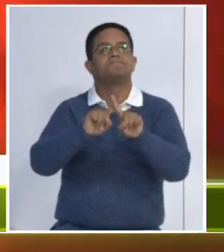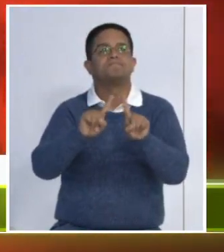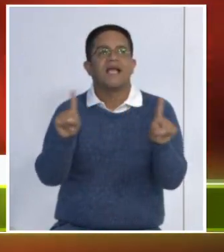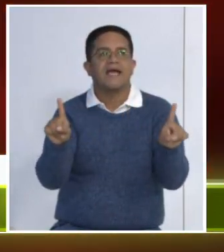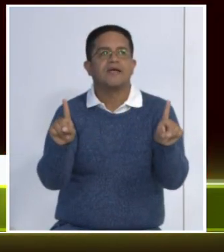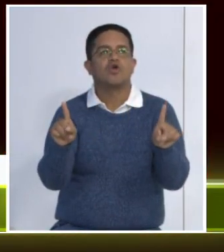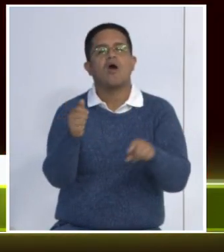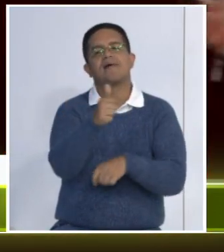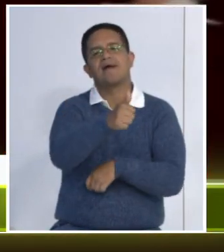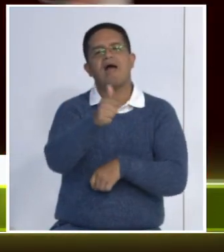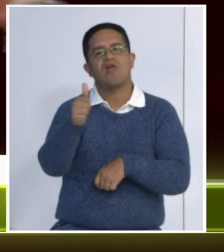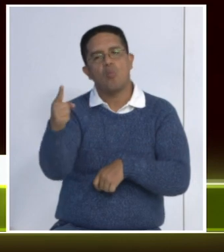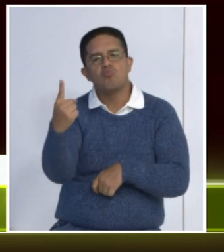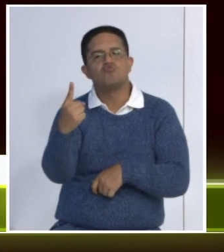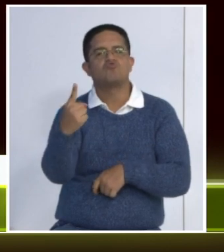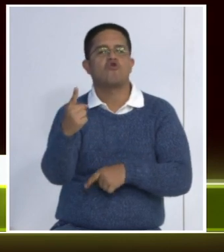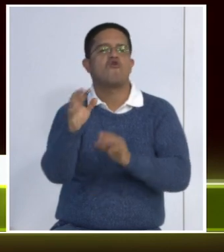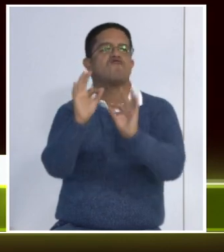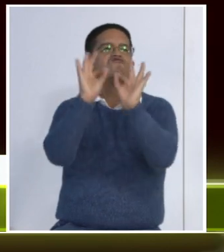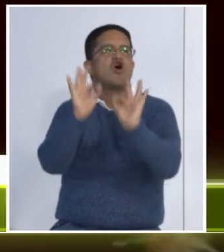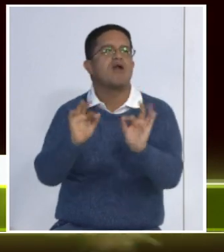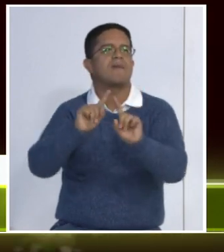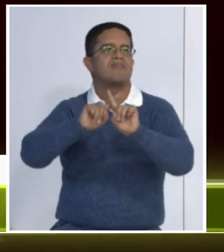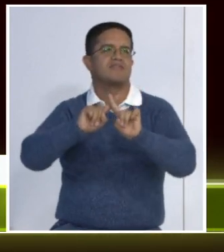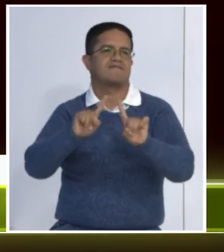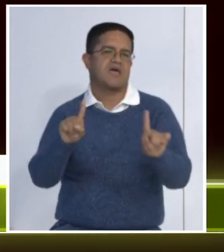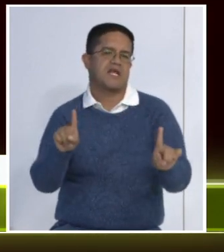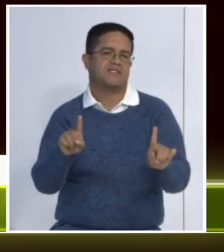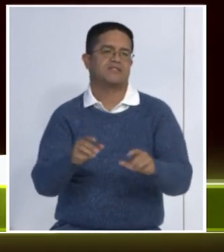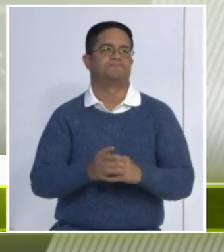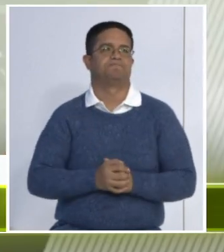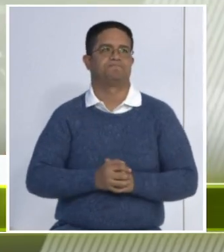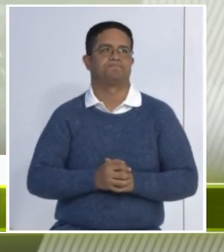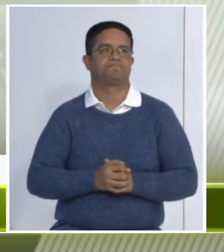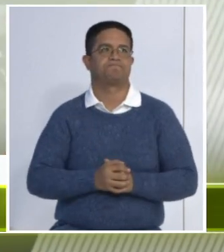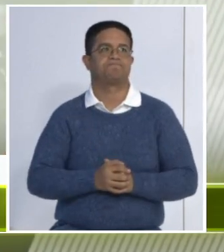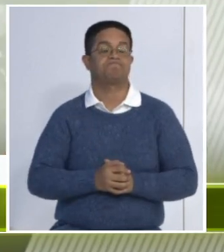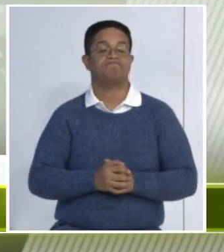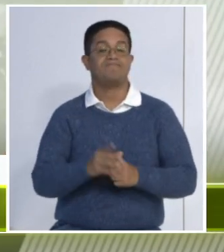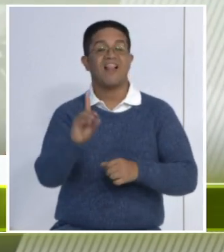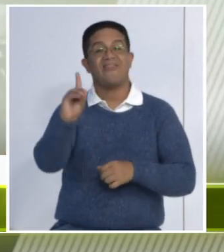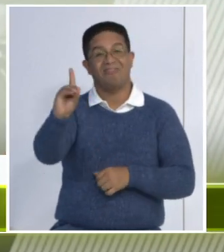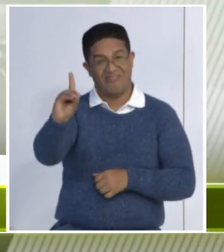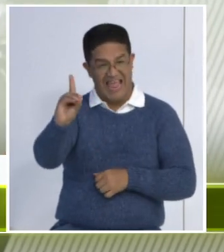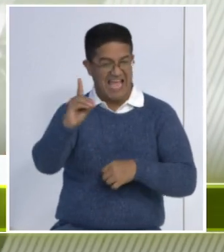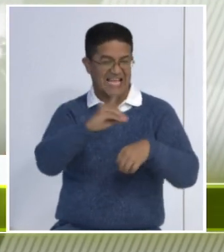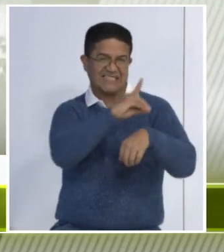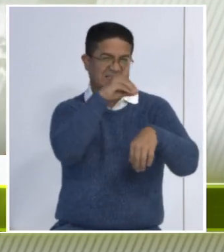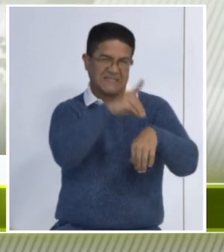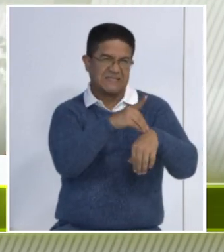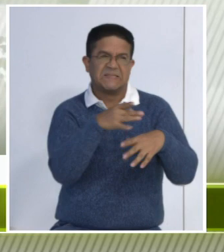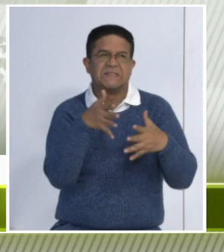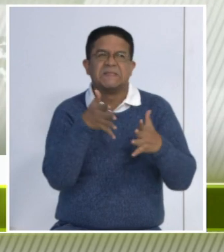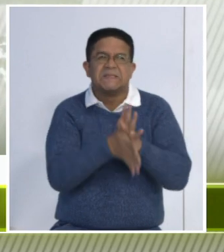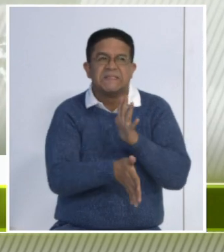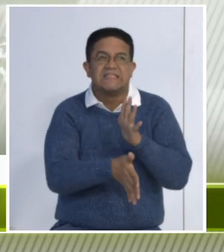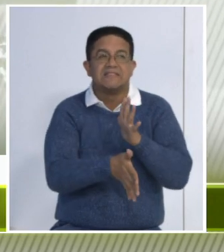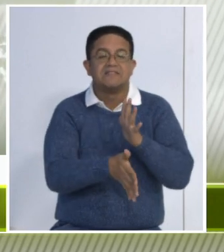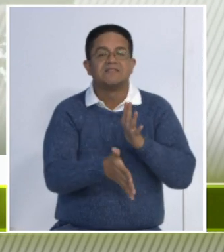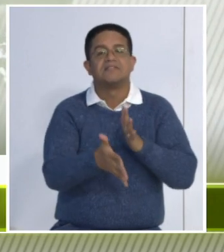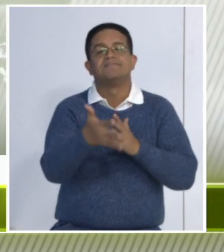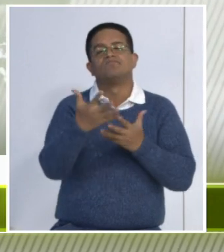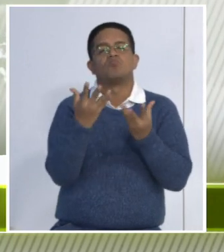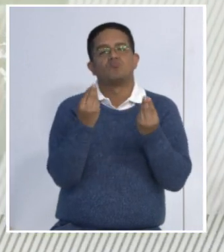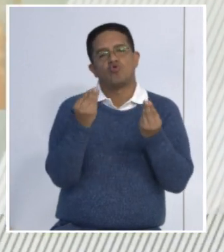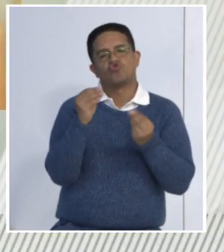tienen diferencias importantes que sirven para un mejor diagnóstico. El dengue se caracteriza por ser una enfermedad endémica en